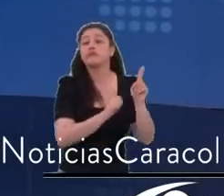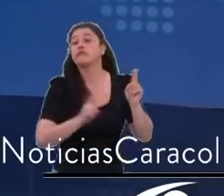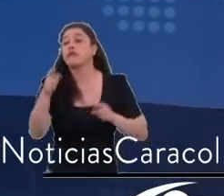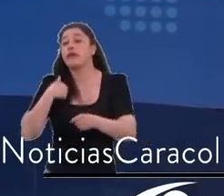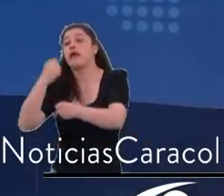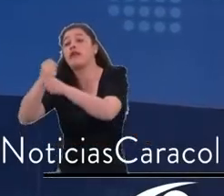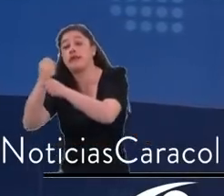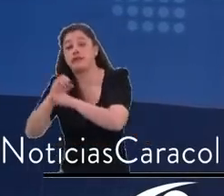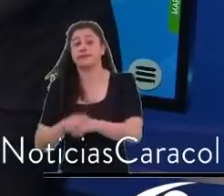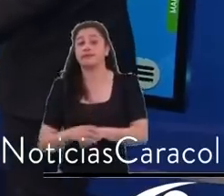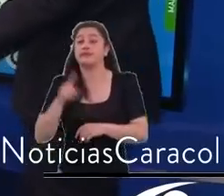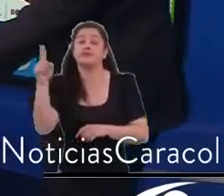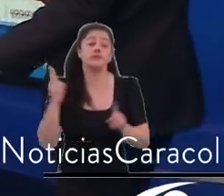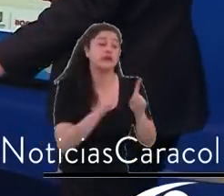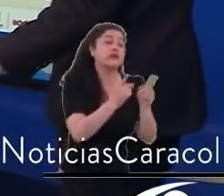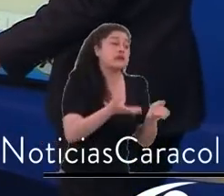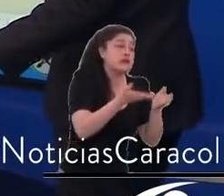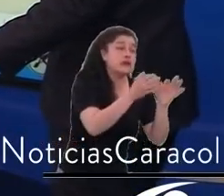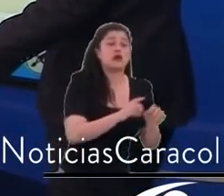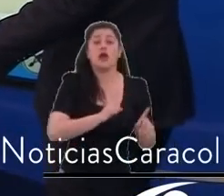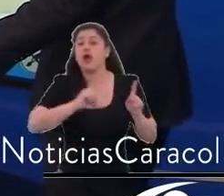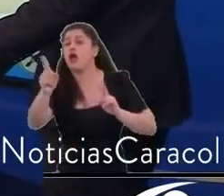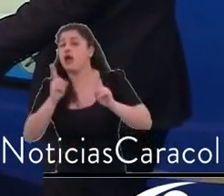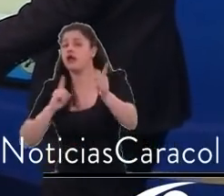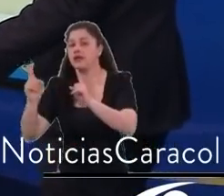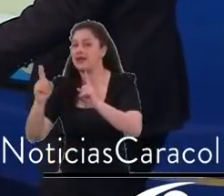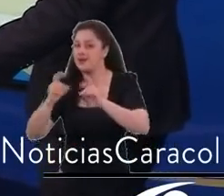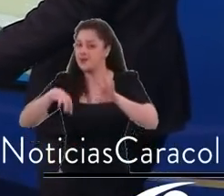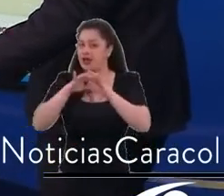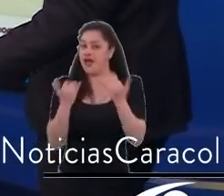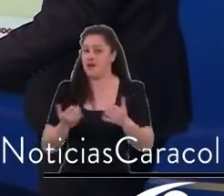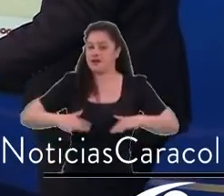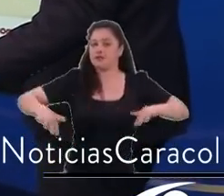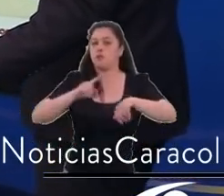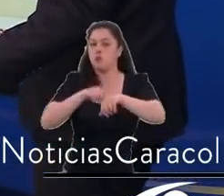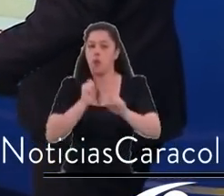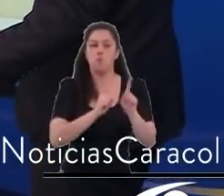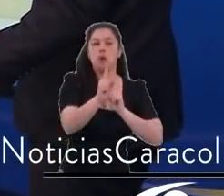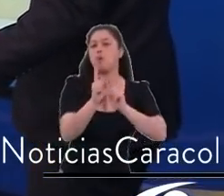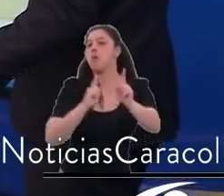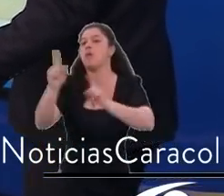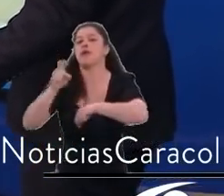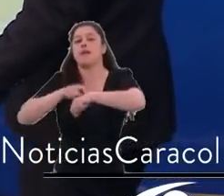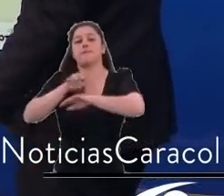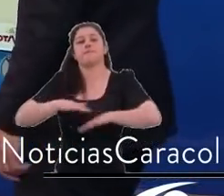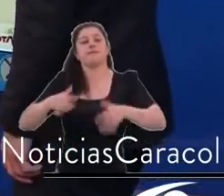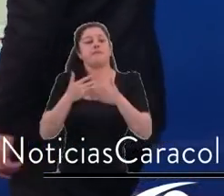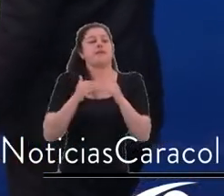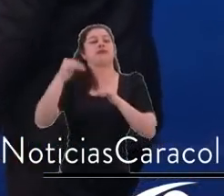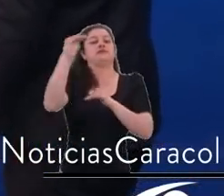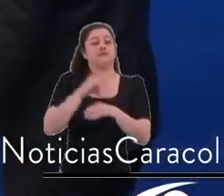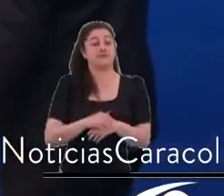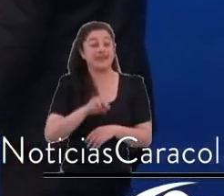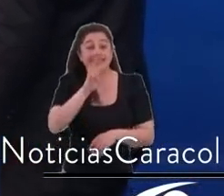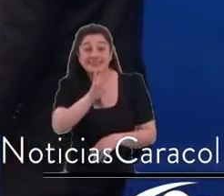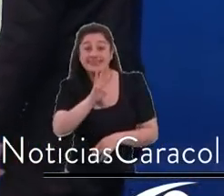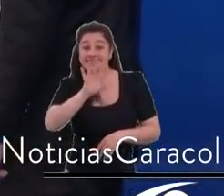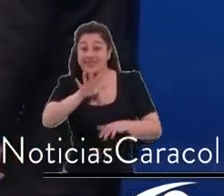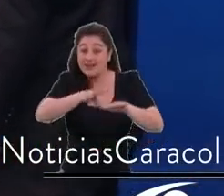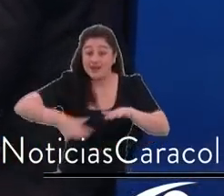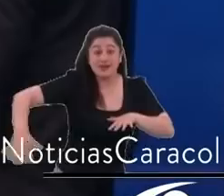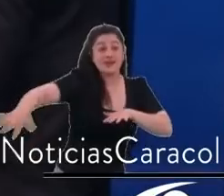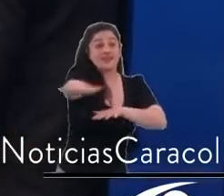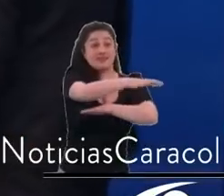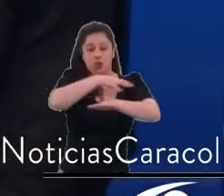Con las 45 manzanas del cuidado que se distribuyen en toda Bogotá como tú ves, porque en toda Bogotá hay personas con